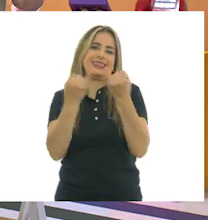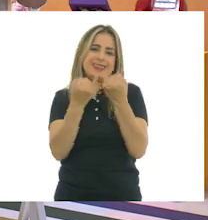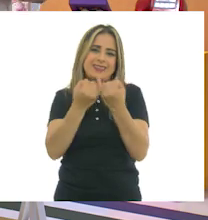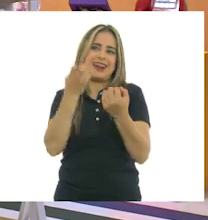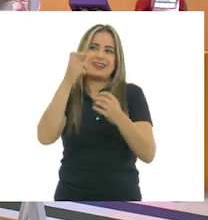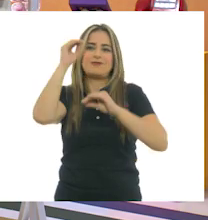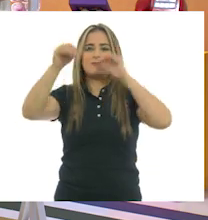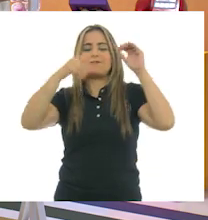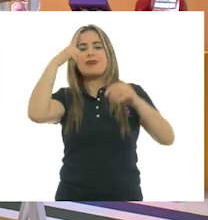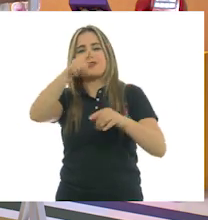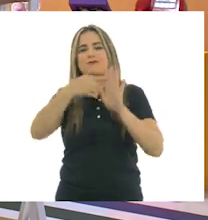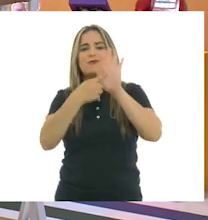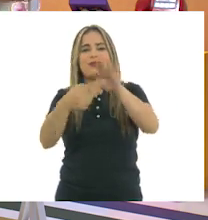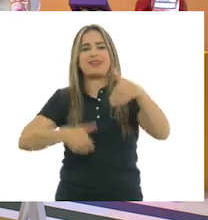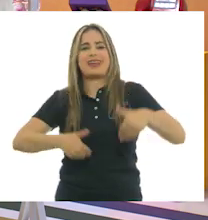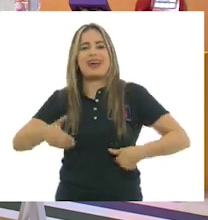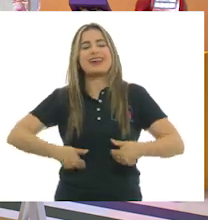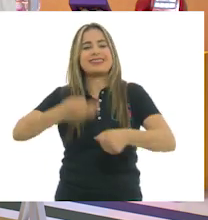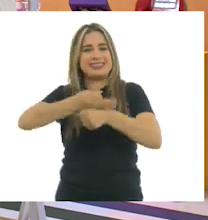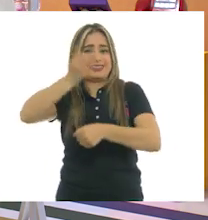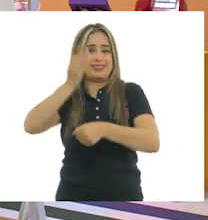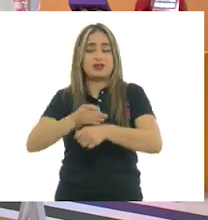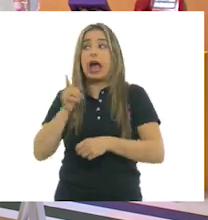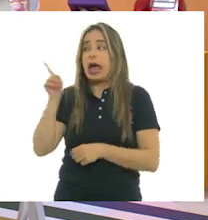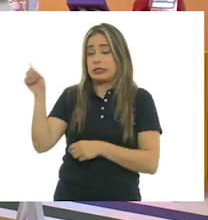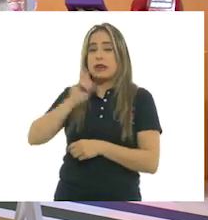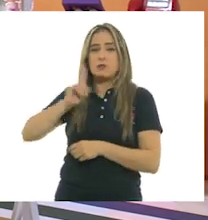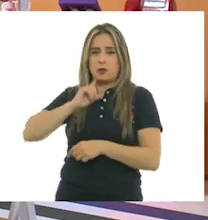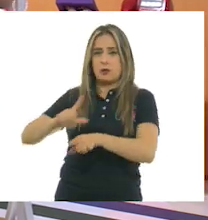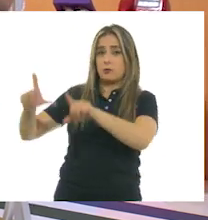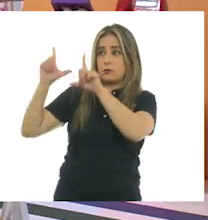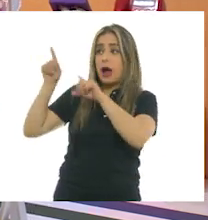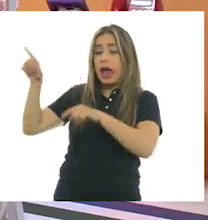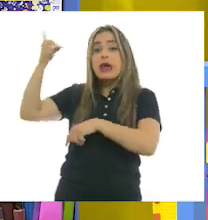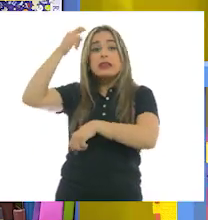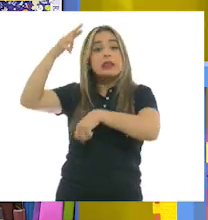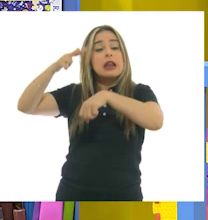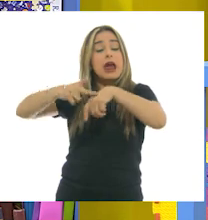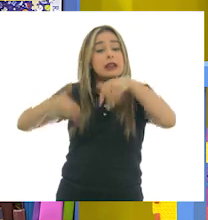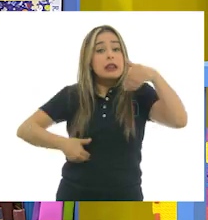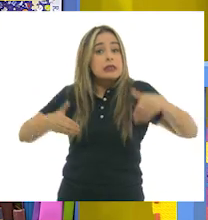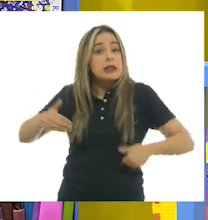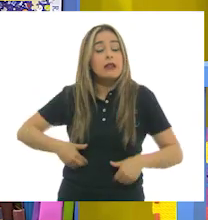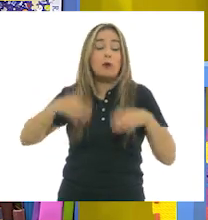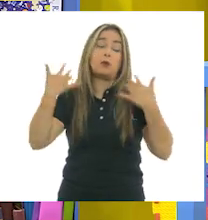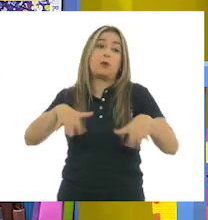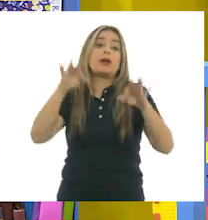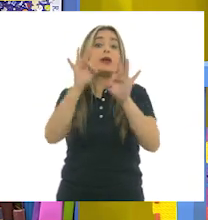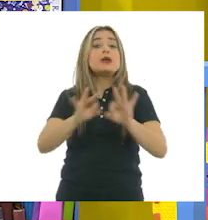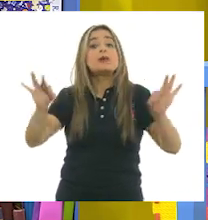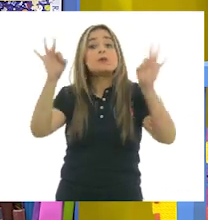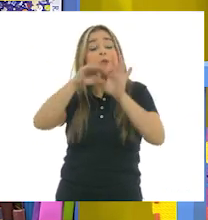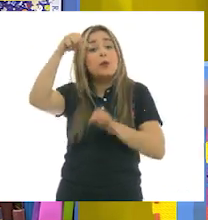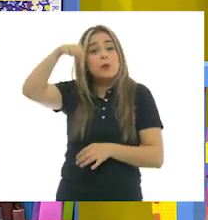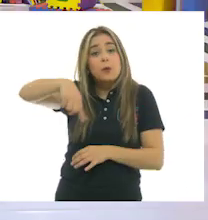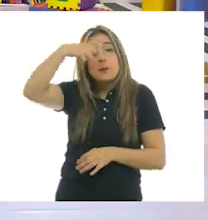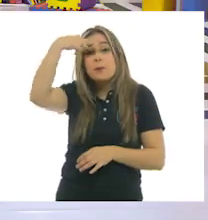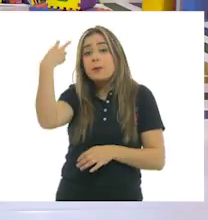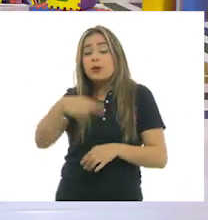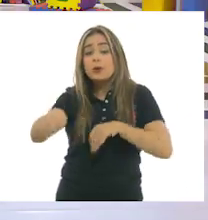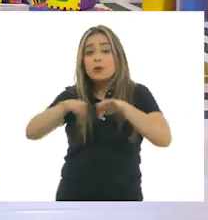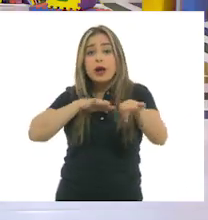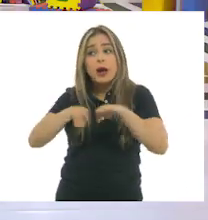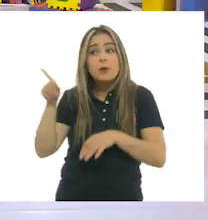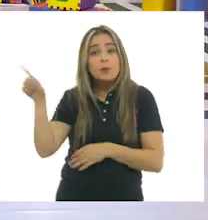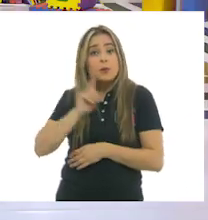es una de las directoras más importantes de México. Y quiero reconocer, además, porque el día de hoy,